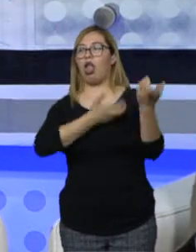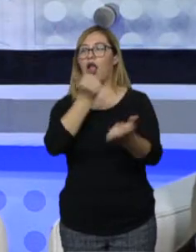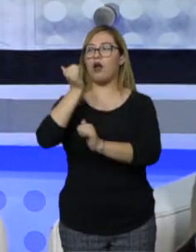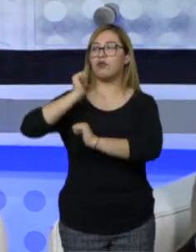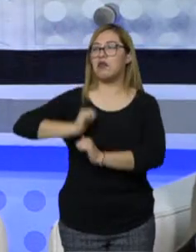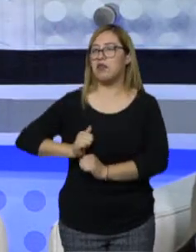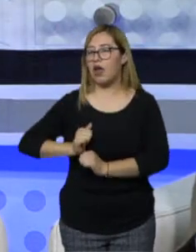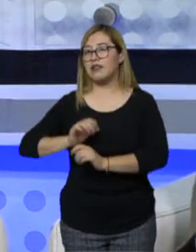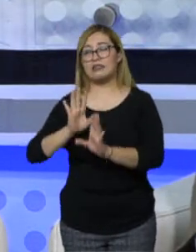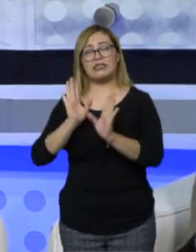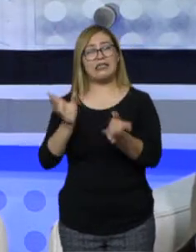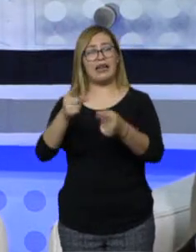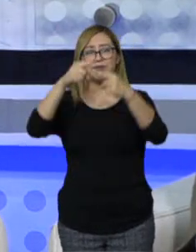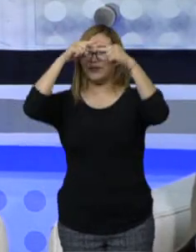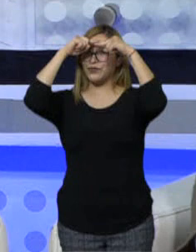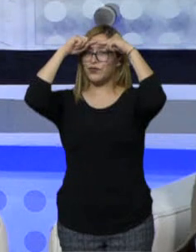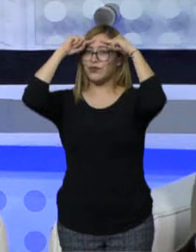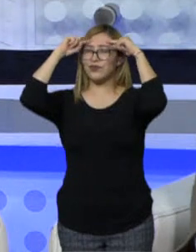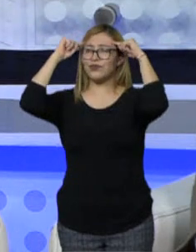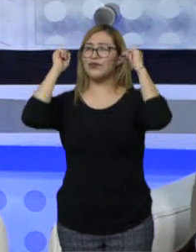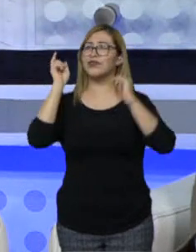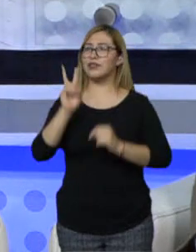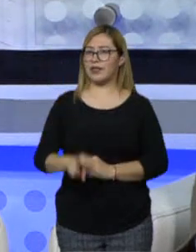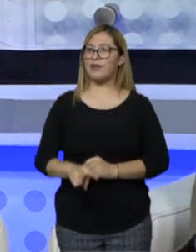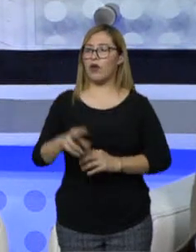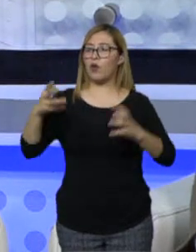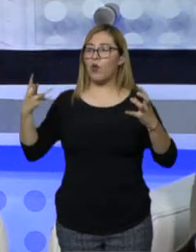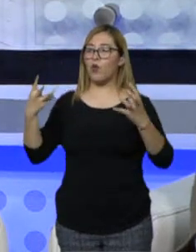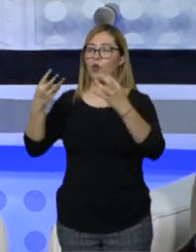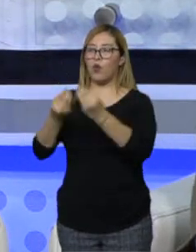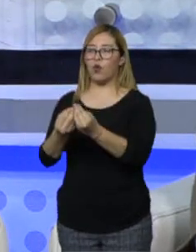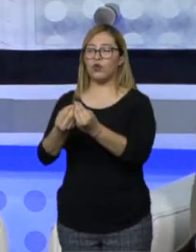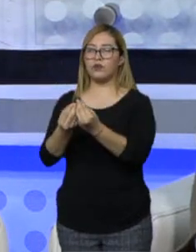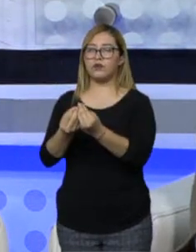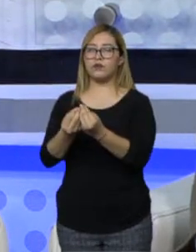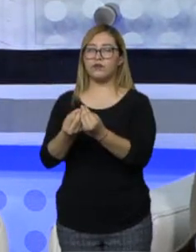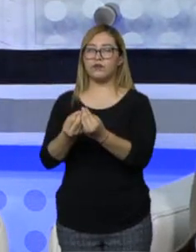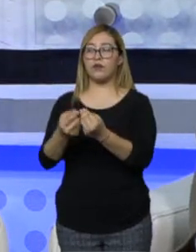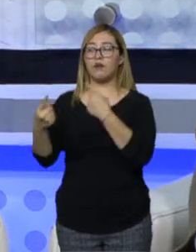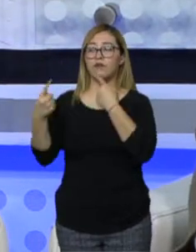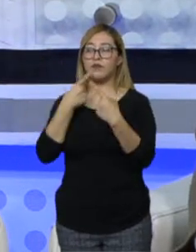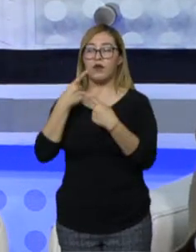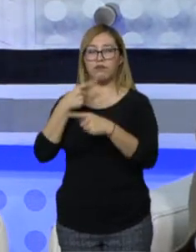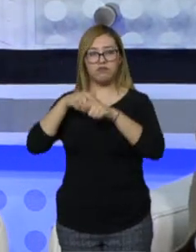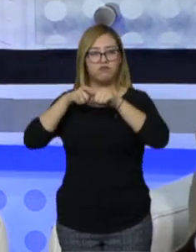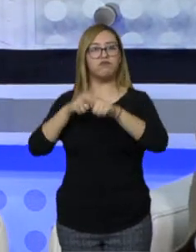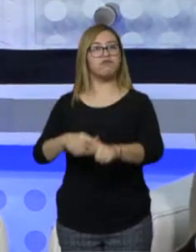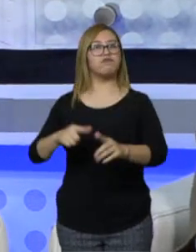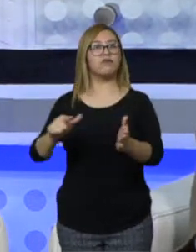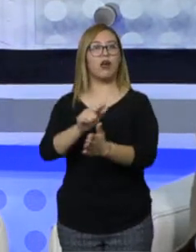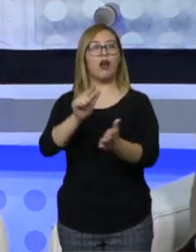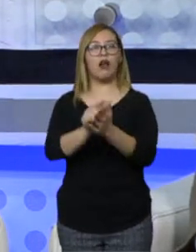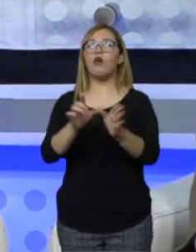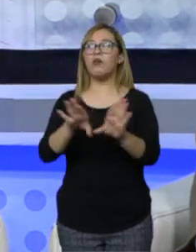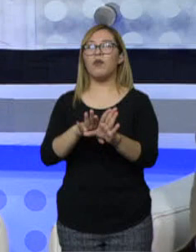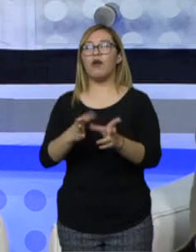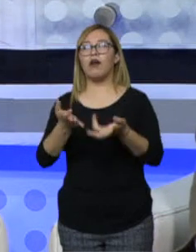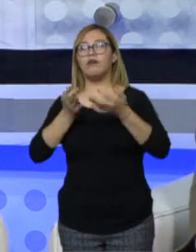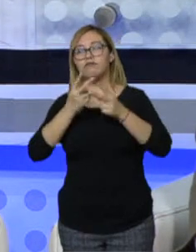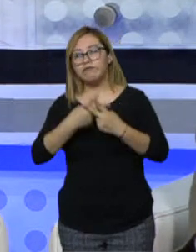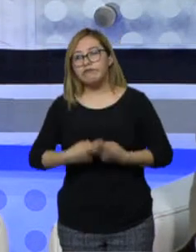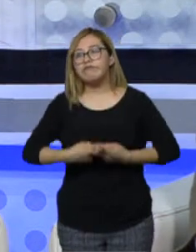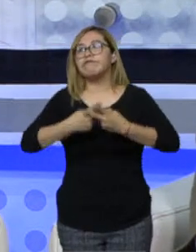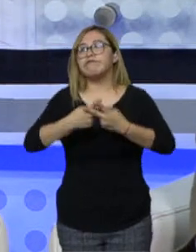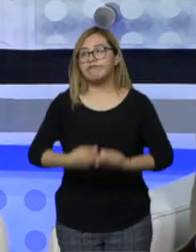estaban fastidiados. Incluso se reunieron, ellos decían, vamos a proceder porque no podemos estar tolerando a tus